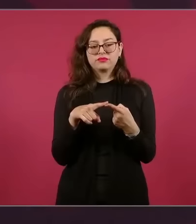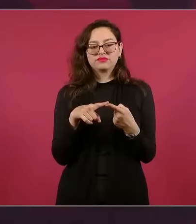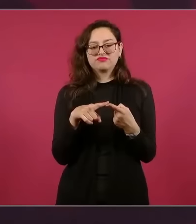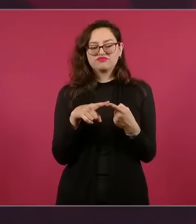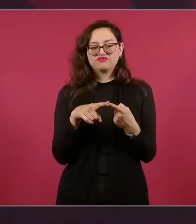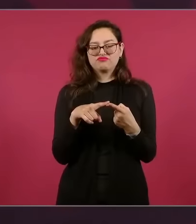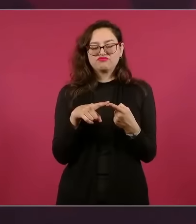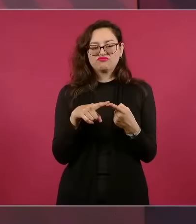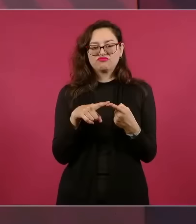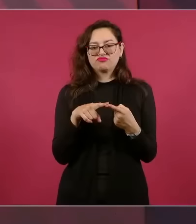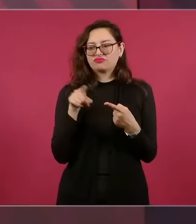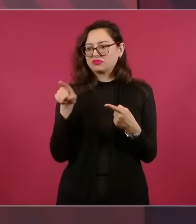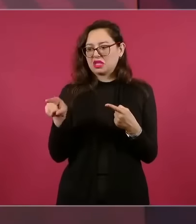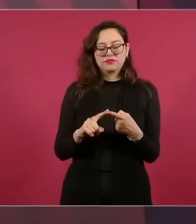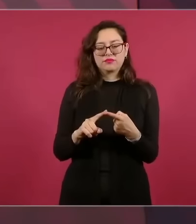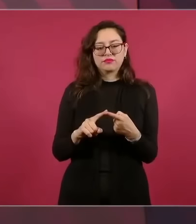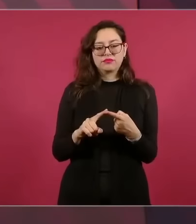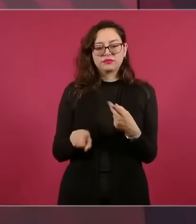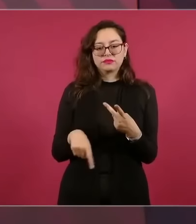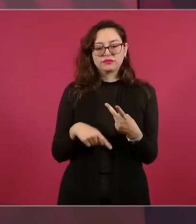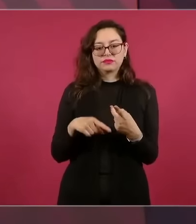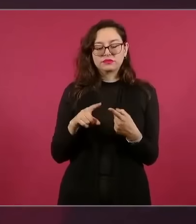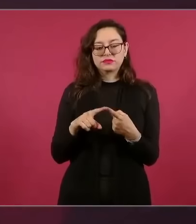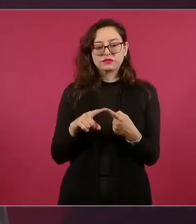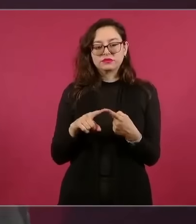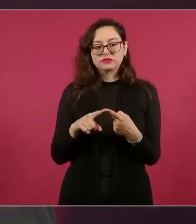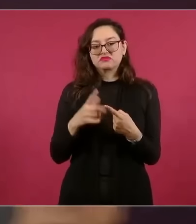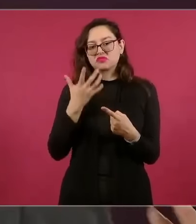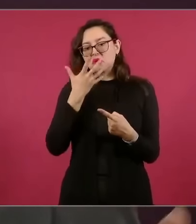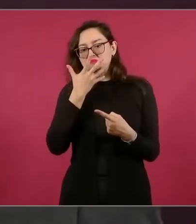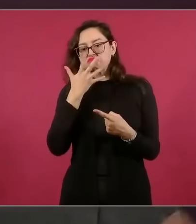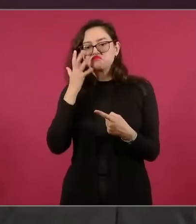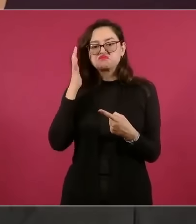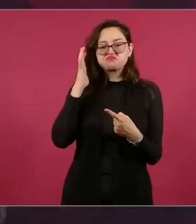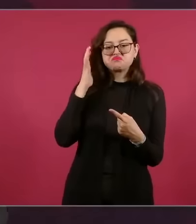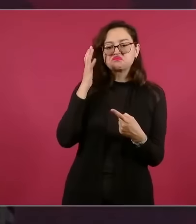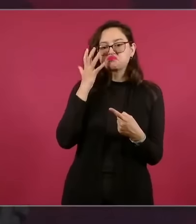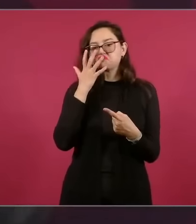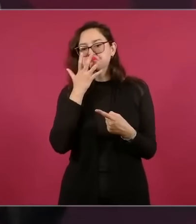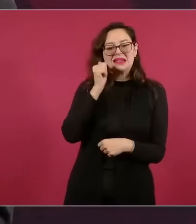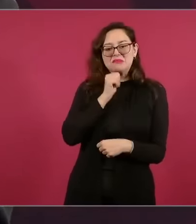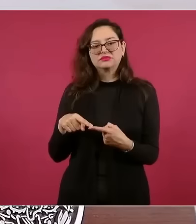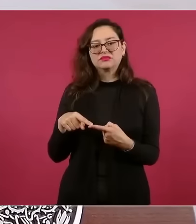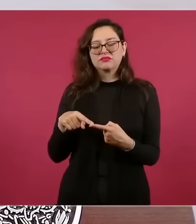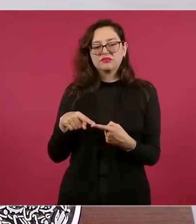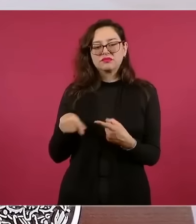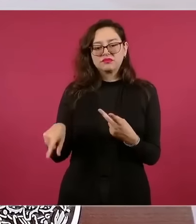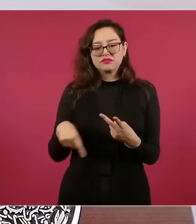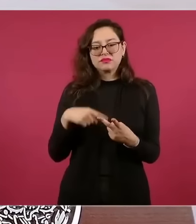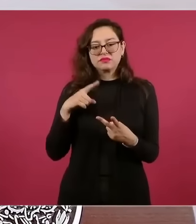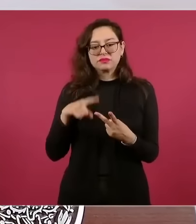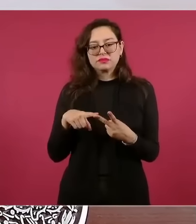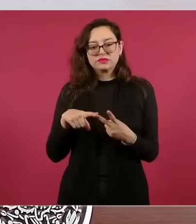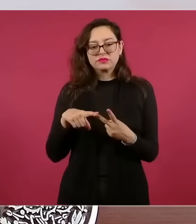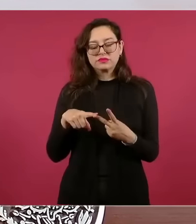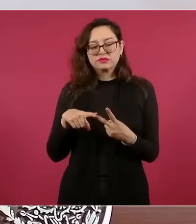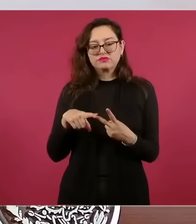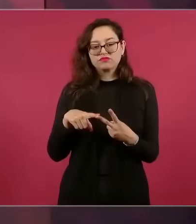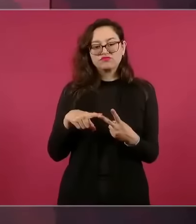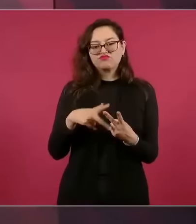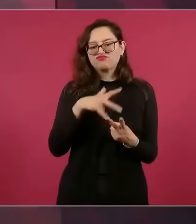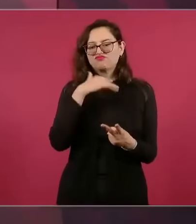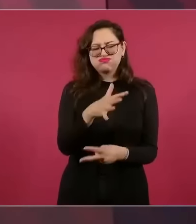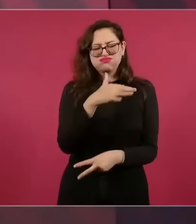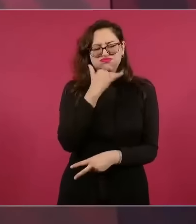su verdadera doctrina es la hipocresía, doble discurso, doble moral, siempre. Dos, son muy